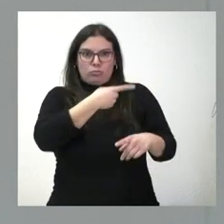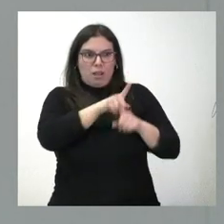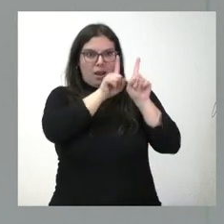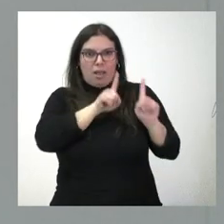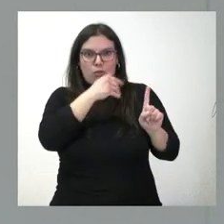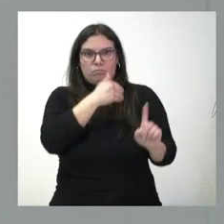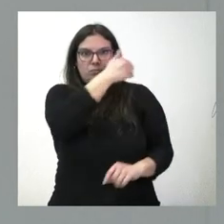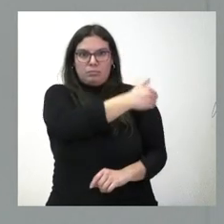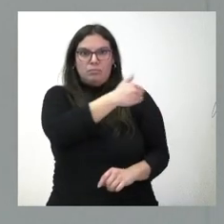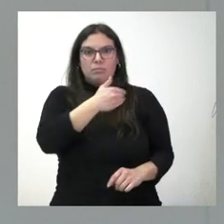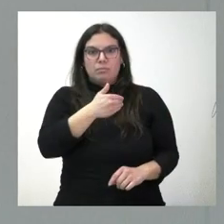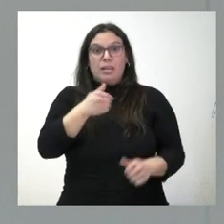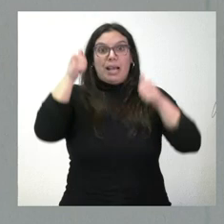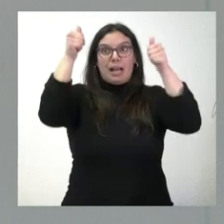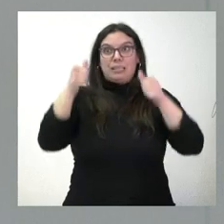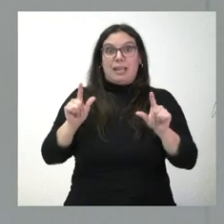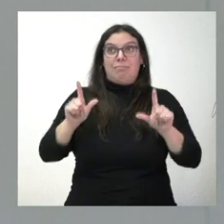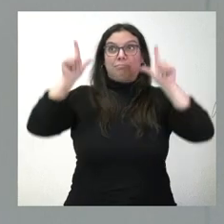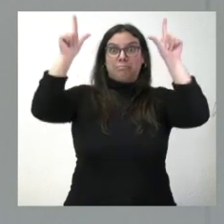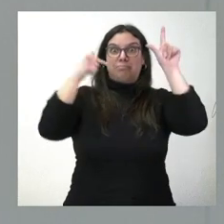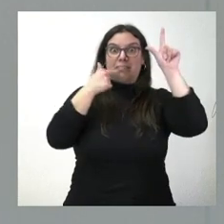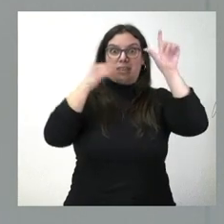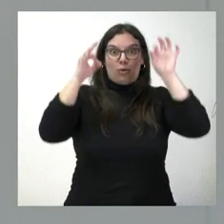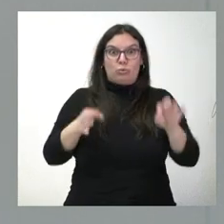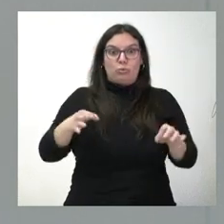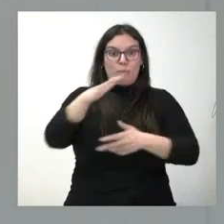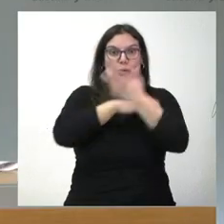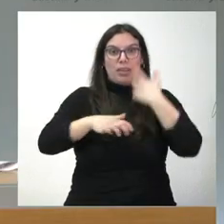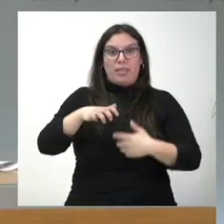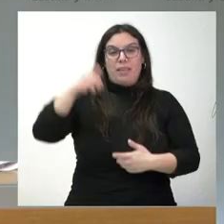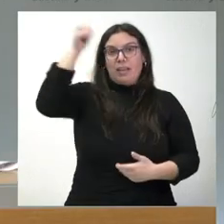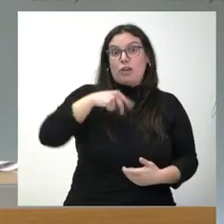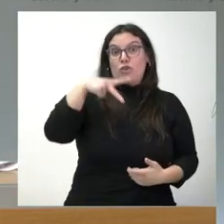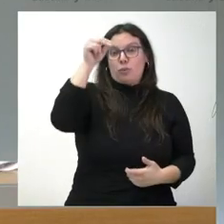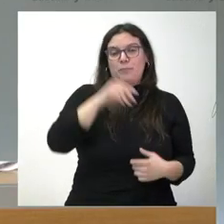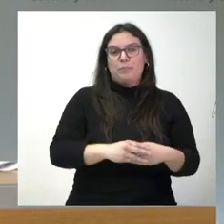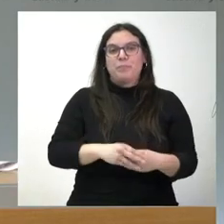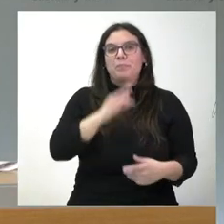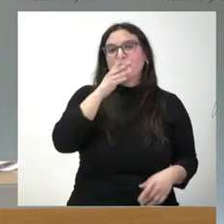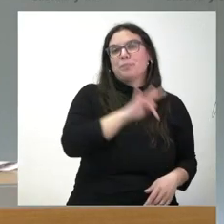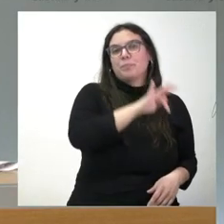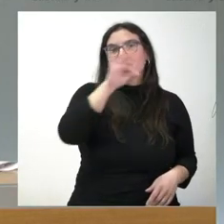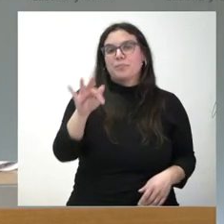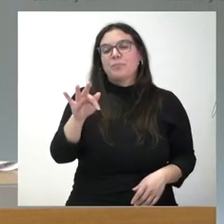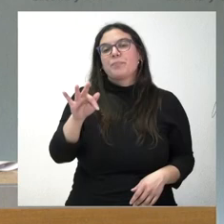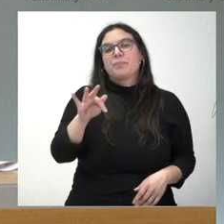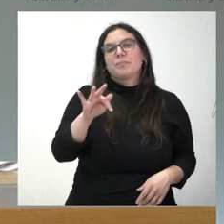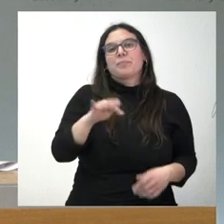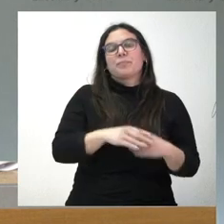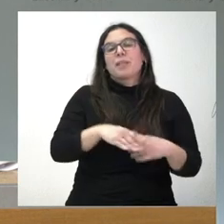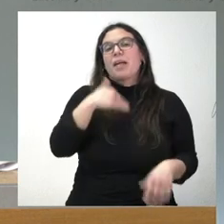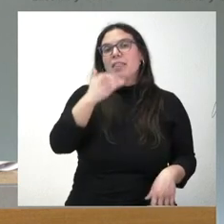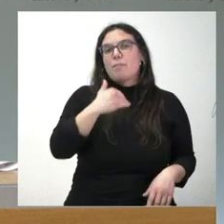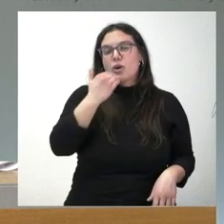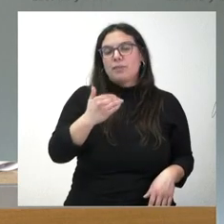y con un cartel que ponía no la violencia de género Pues nos trasladamos ahora al otro extremo de la comunidad a Zamora